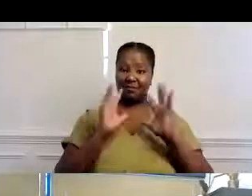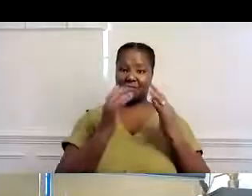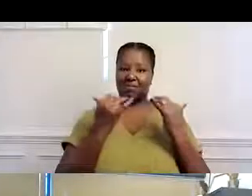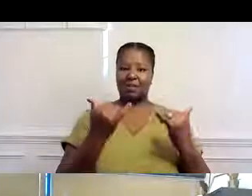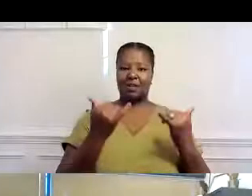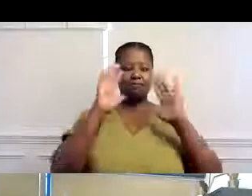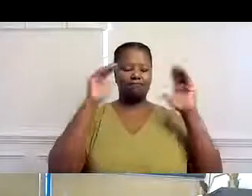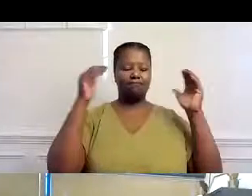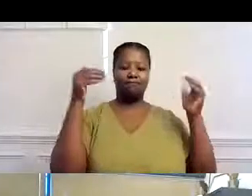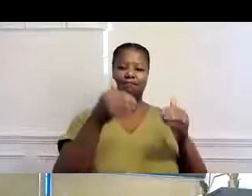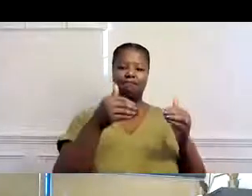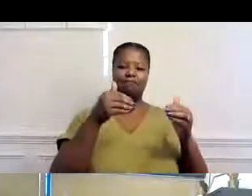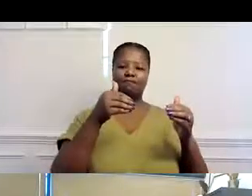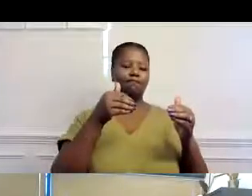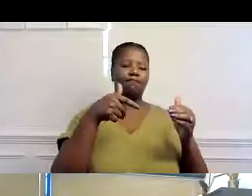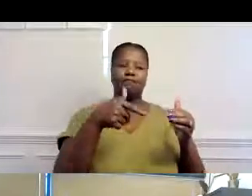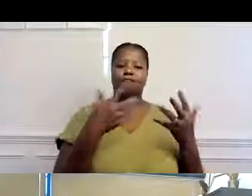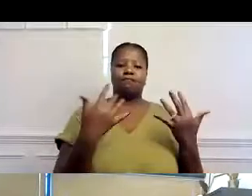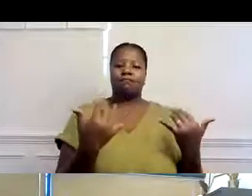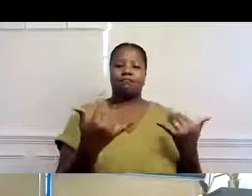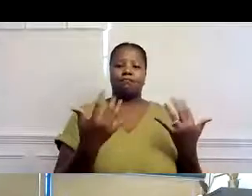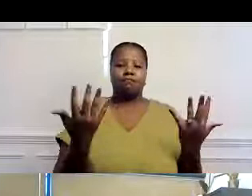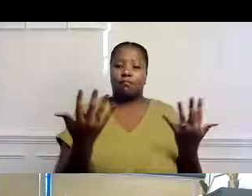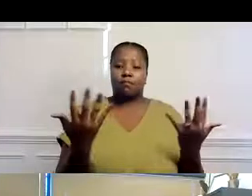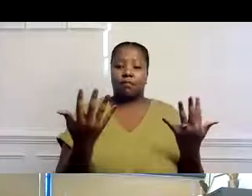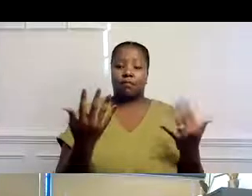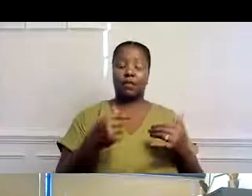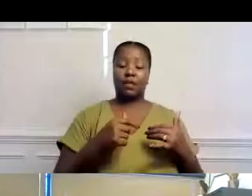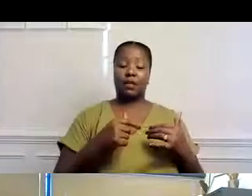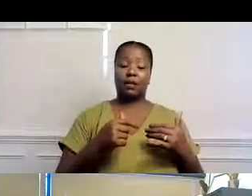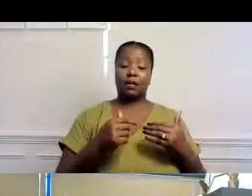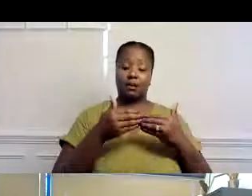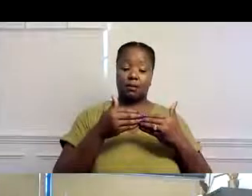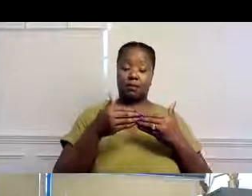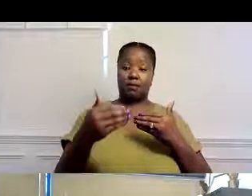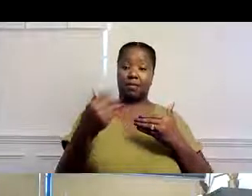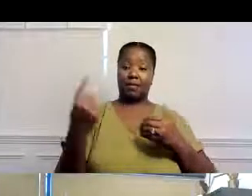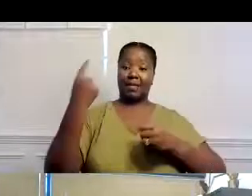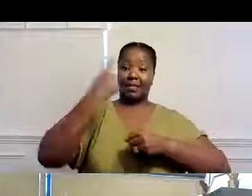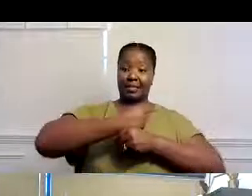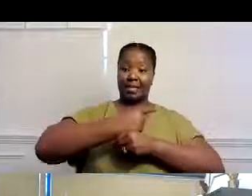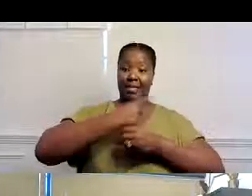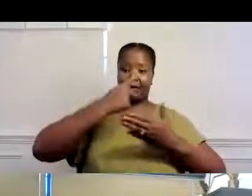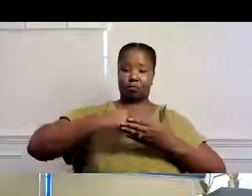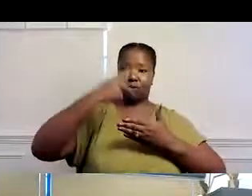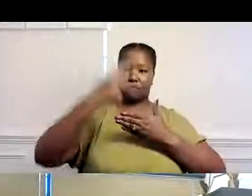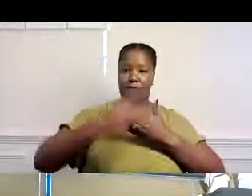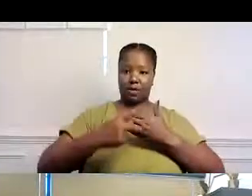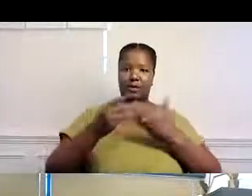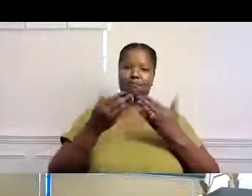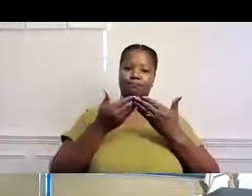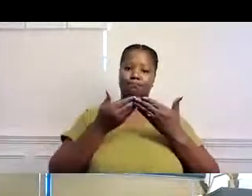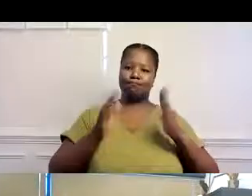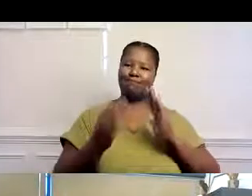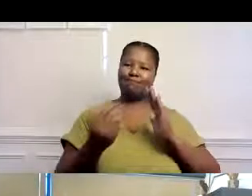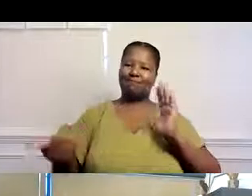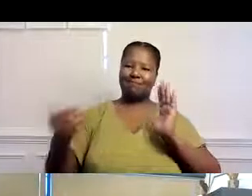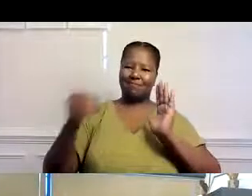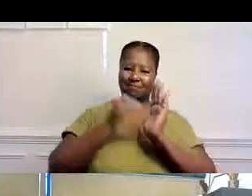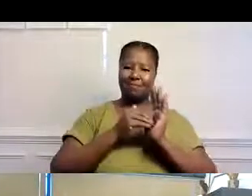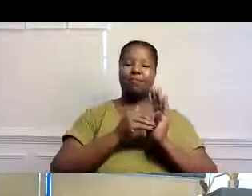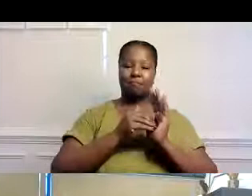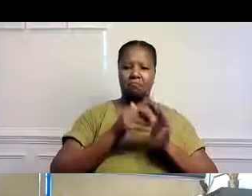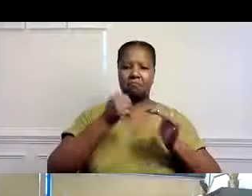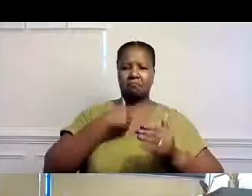Pero durante este seminario web, el enfoque es la reintegración, ¿verdad? Lo que es el reabrir